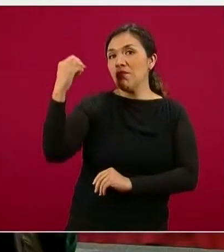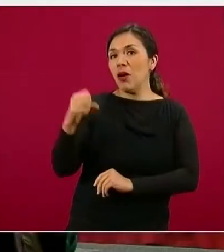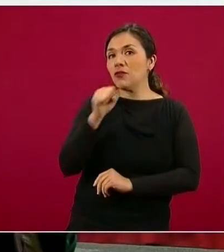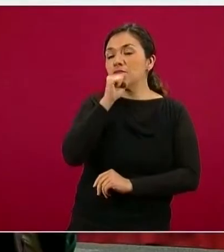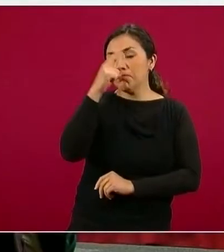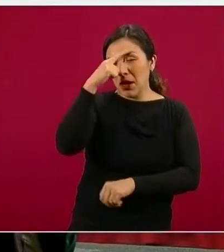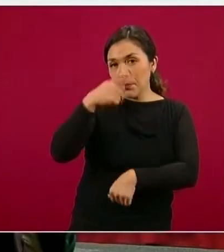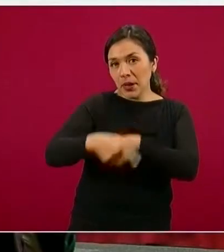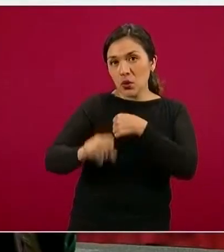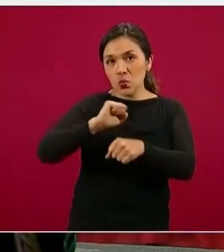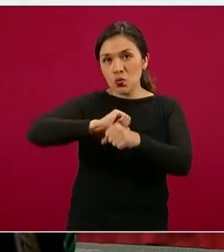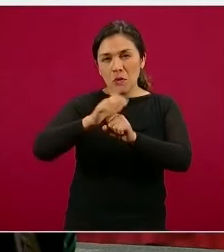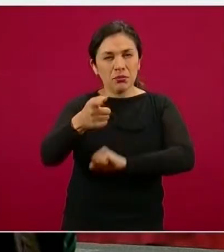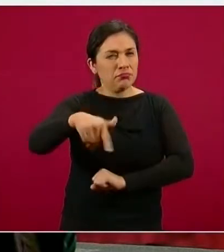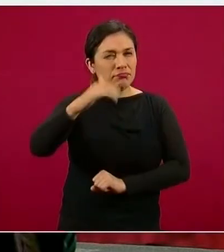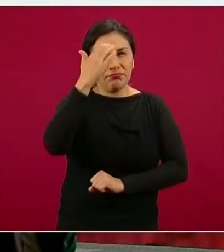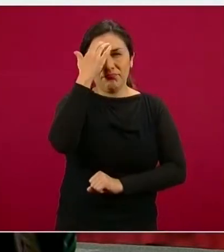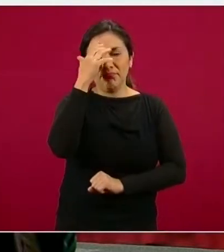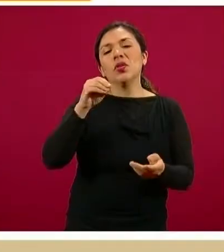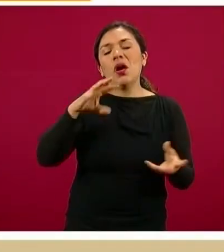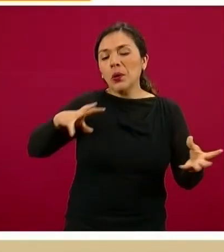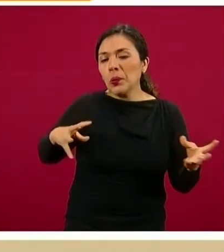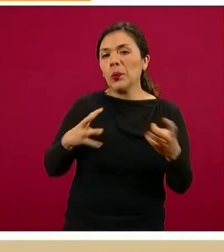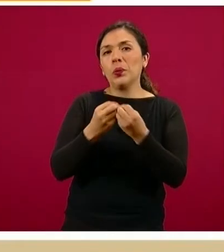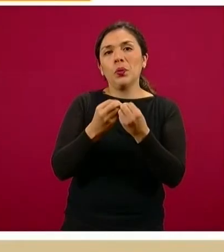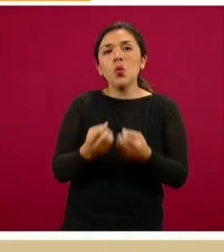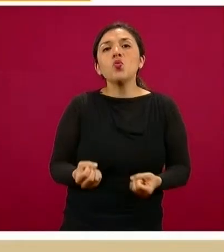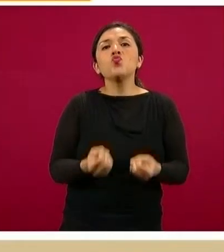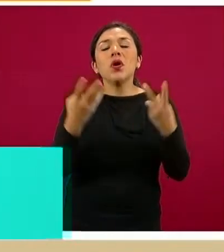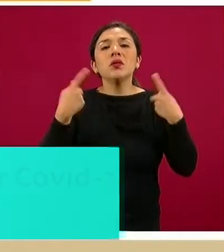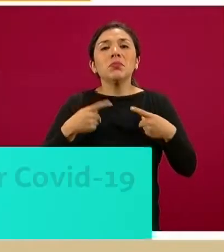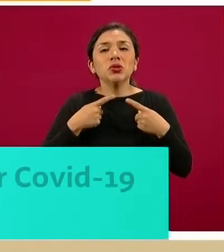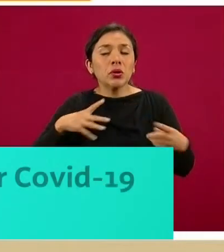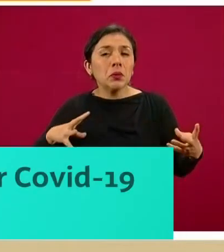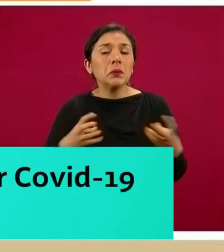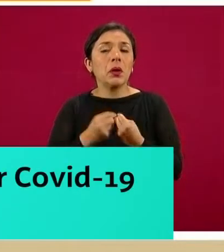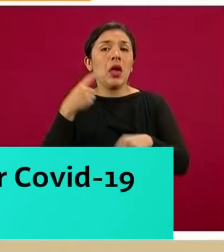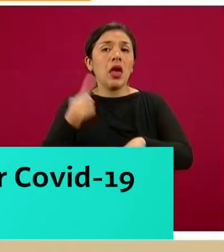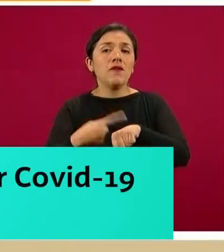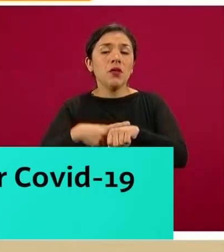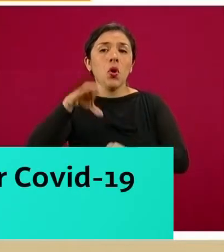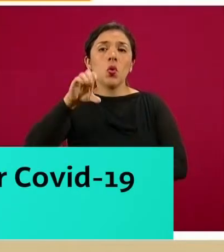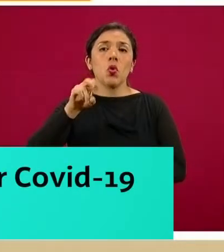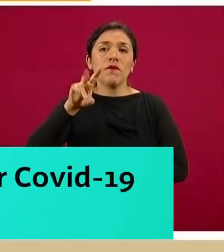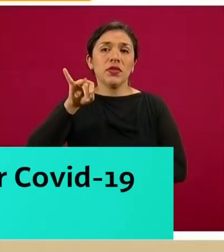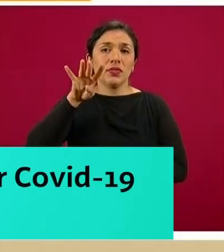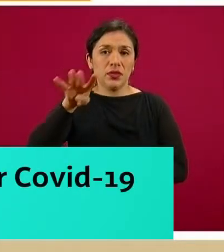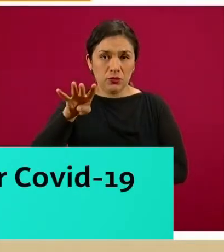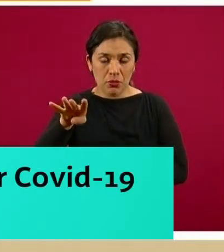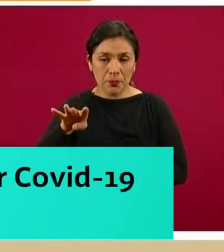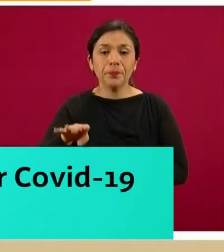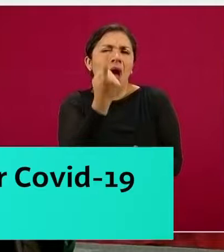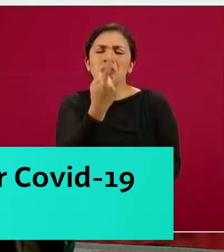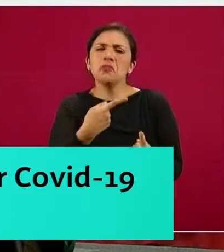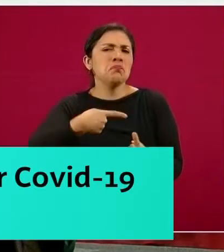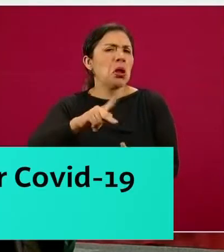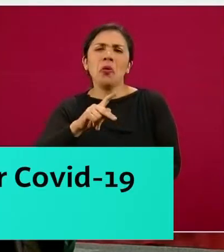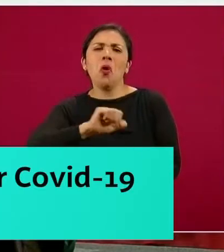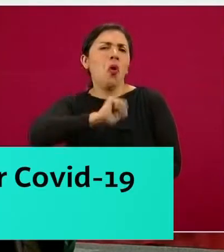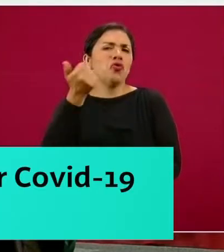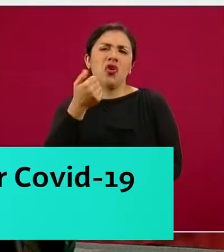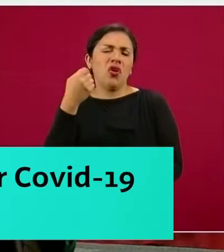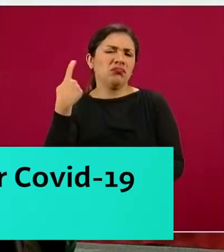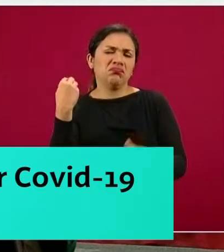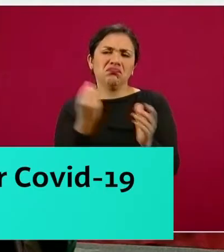La ocupación hospitalaria para pacientes con COVID-19 en Tabasco está en 18% en cuanto a camas generales, mientras en